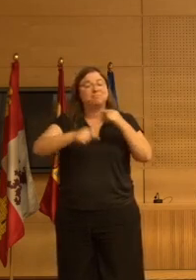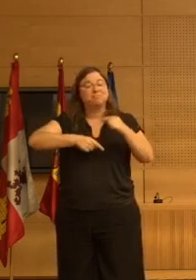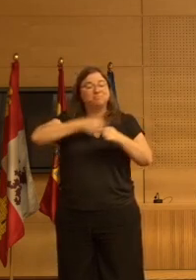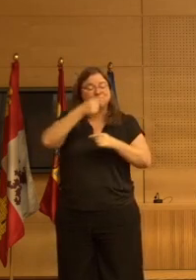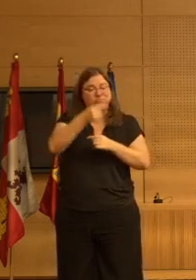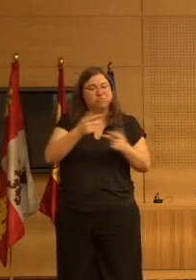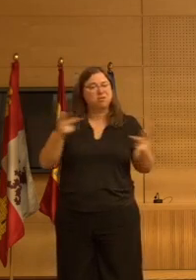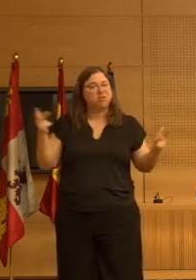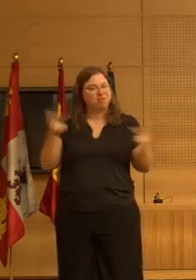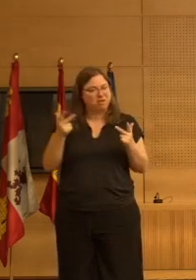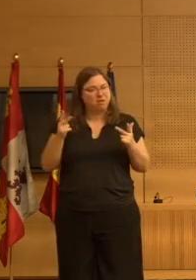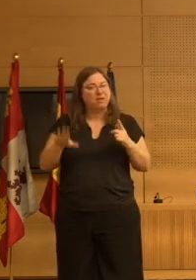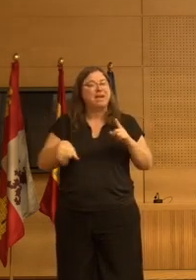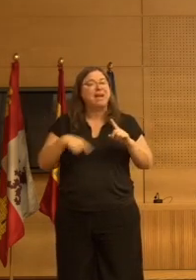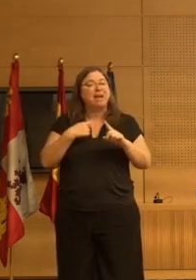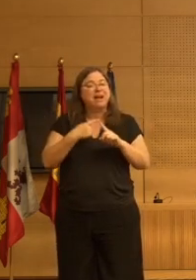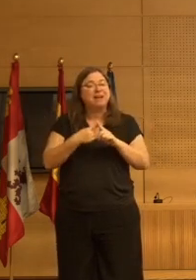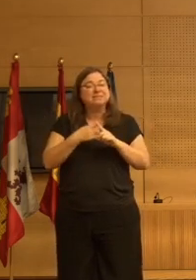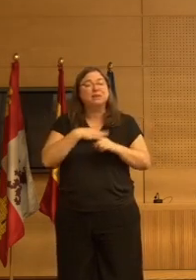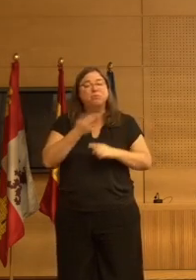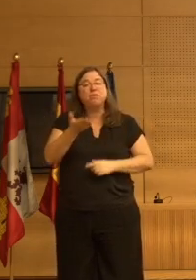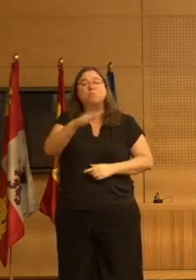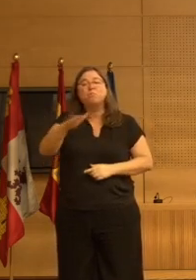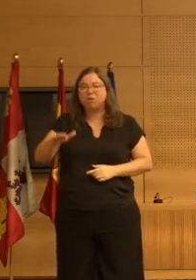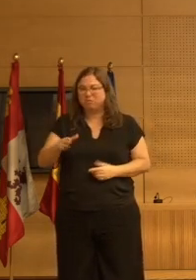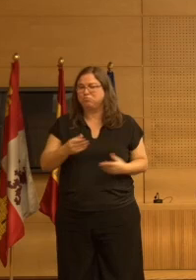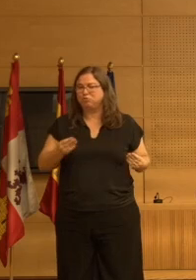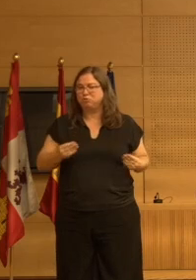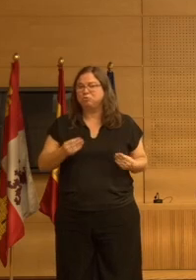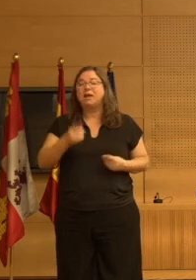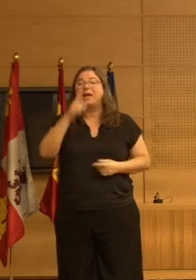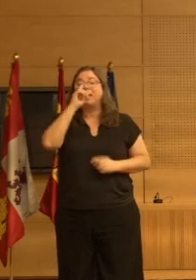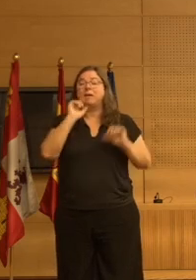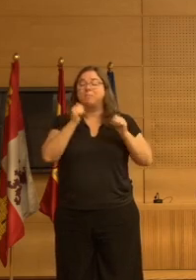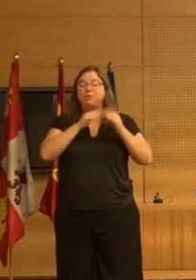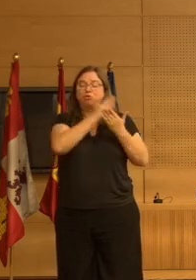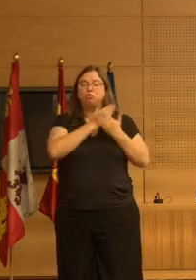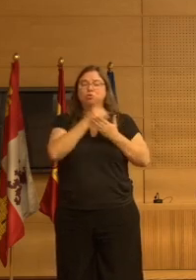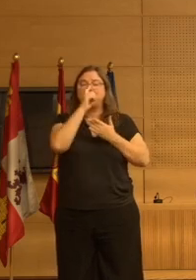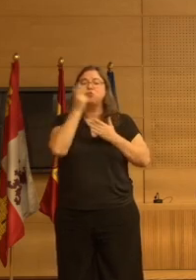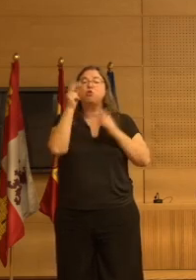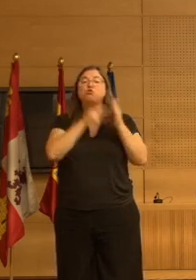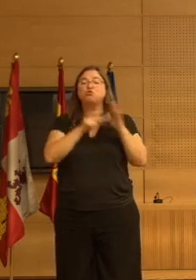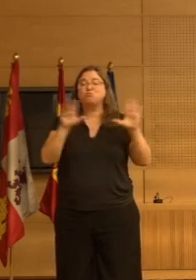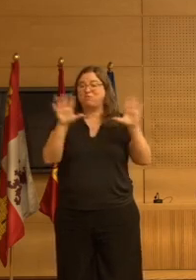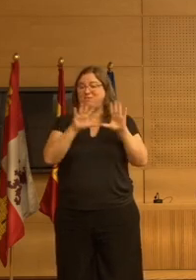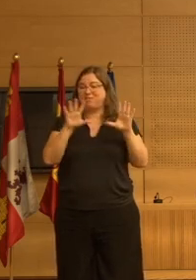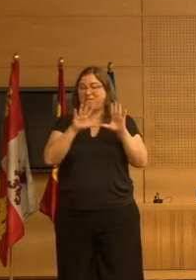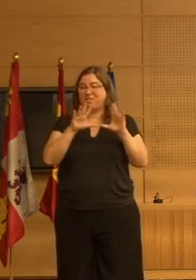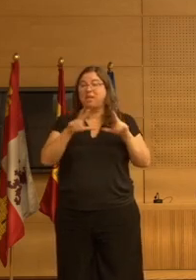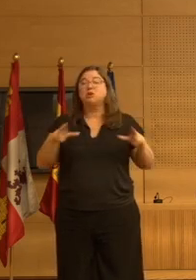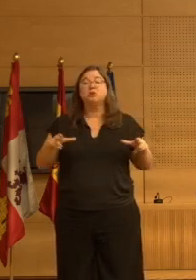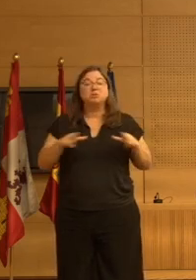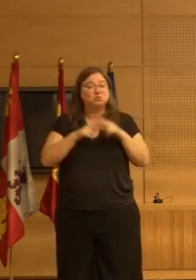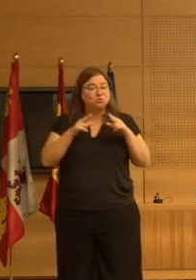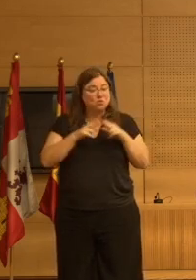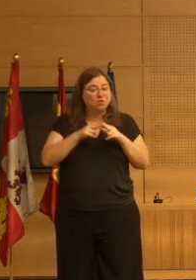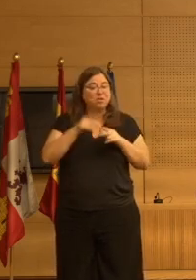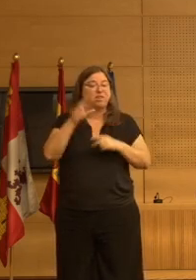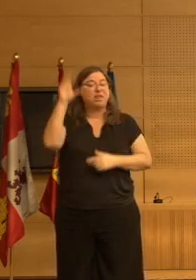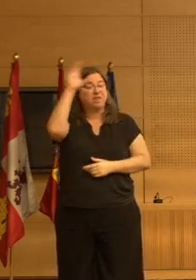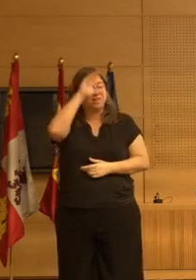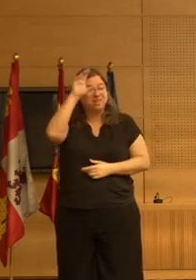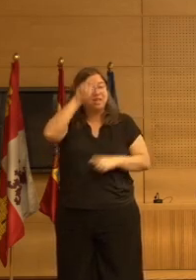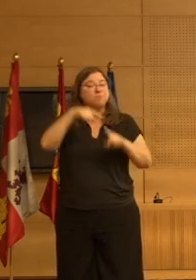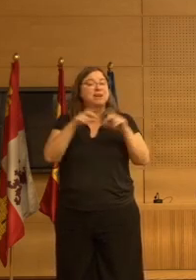adversos incluida una elevada mortalidad. Esto aparece en 2010 y las sociedades científicas y